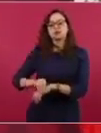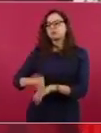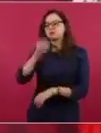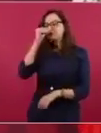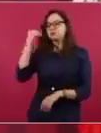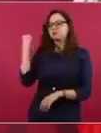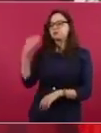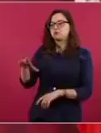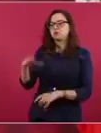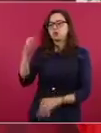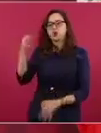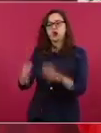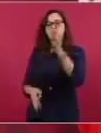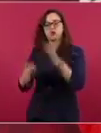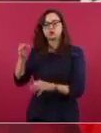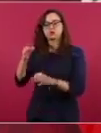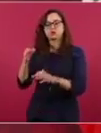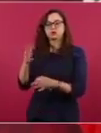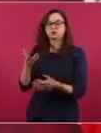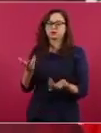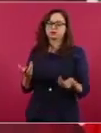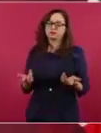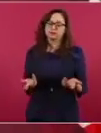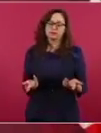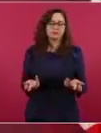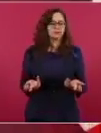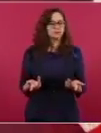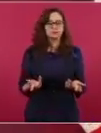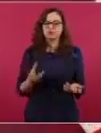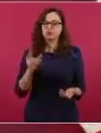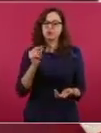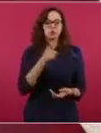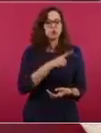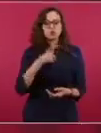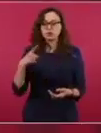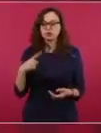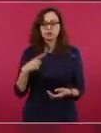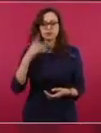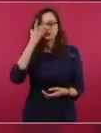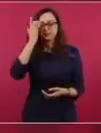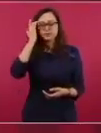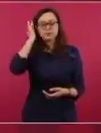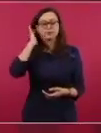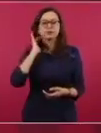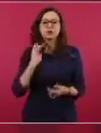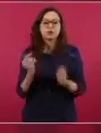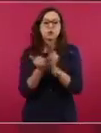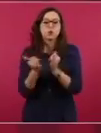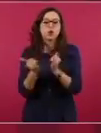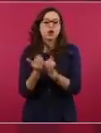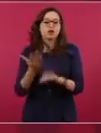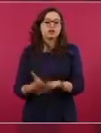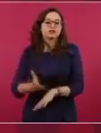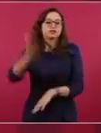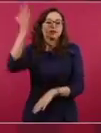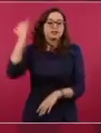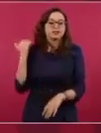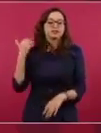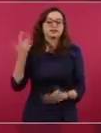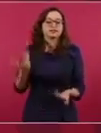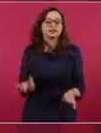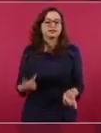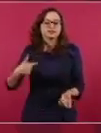un supuesto delito, un poco lo que me hicieron a mí cuando el desafuero.